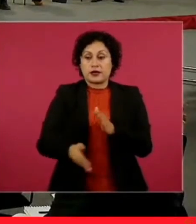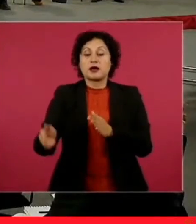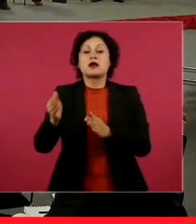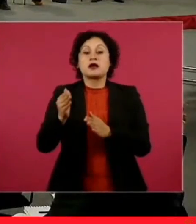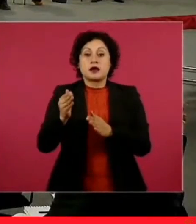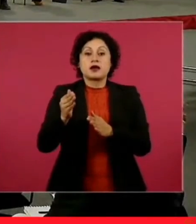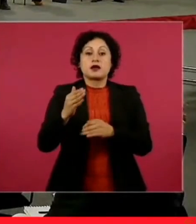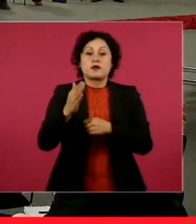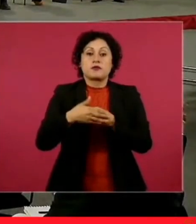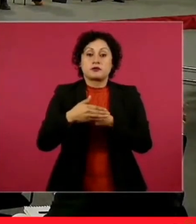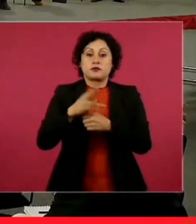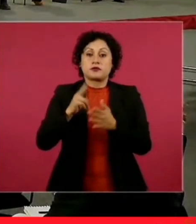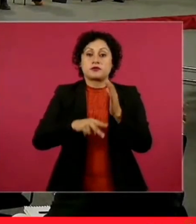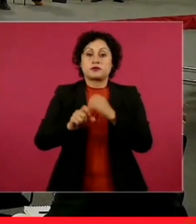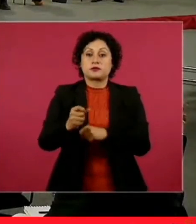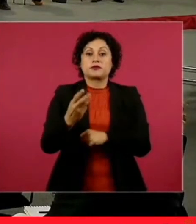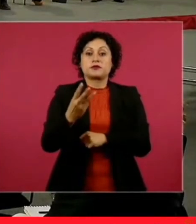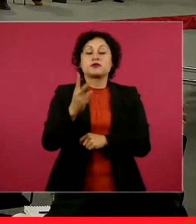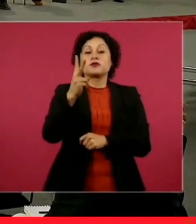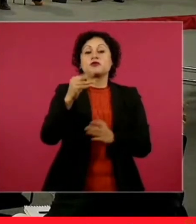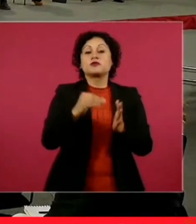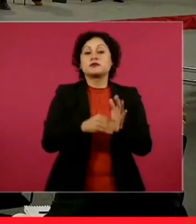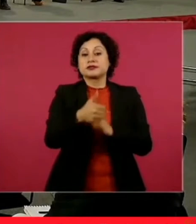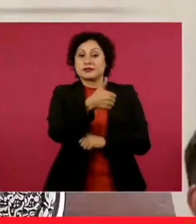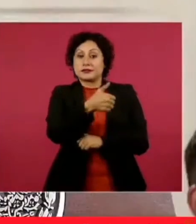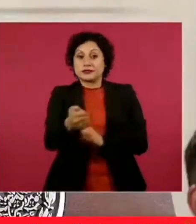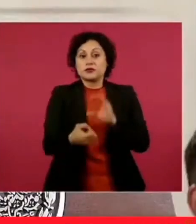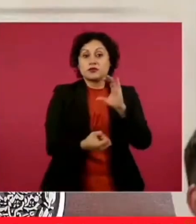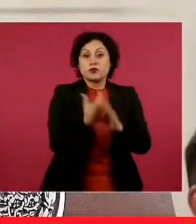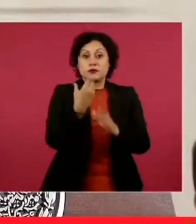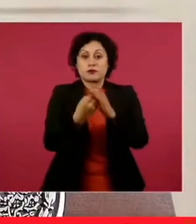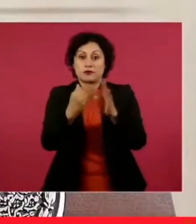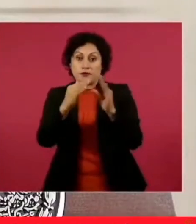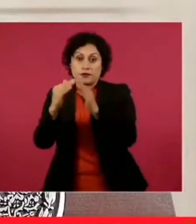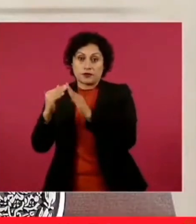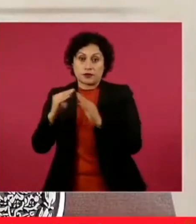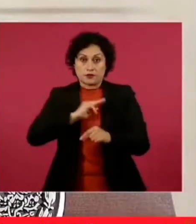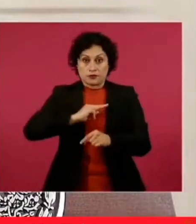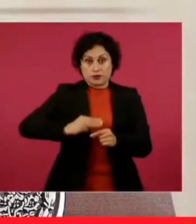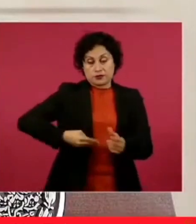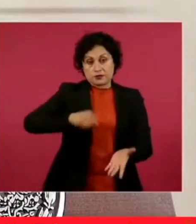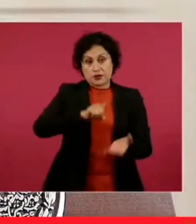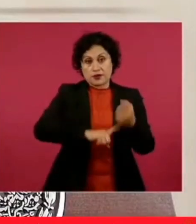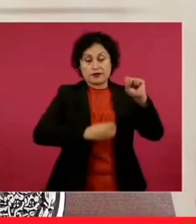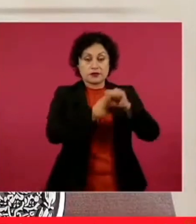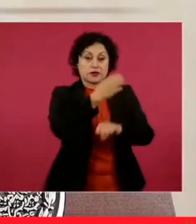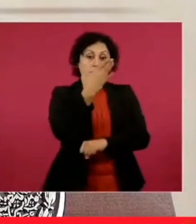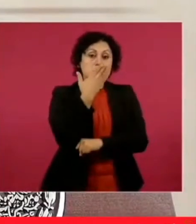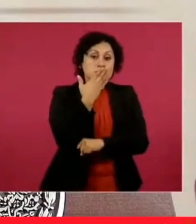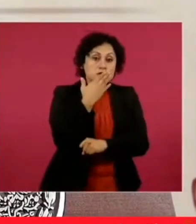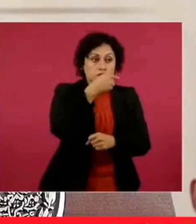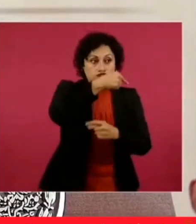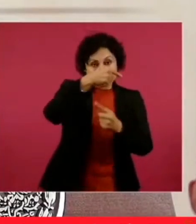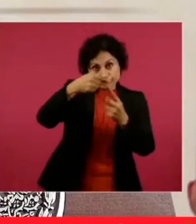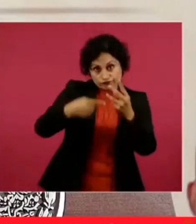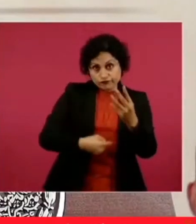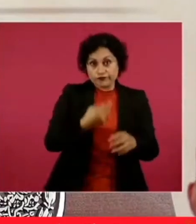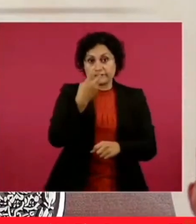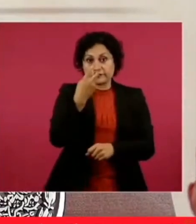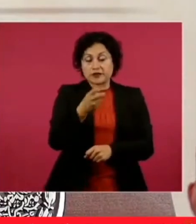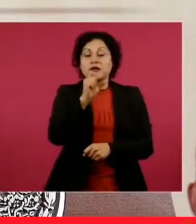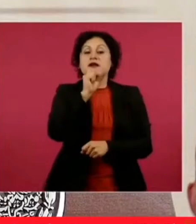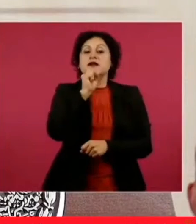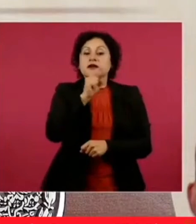600 viviendas nuevas en los municipios de Hermosillo, Cananea, Agua Prieta y San Luis, Río Colorado y también se